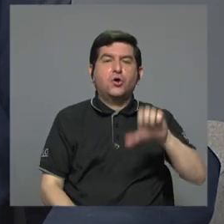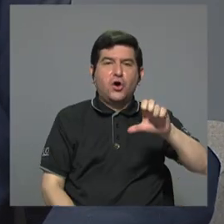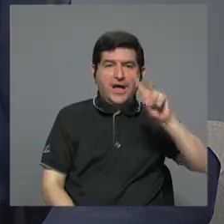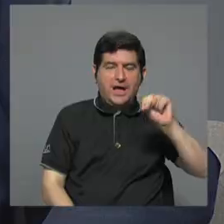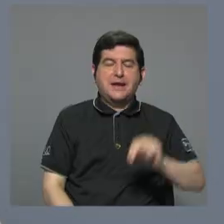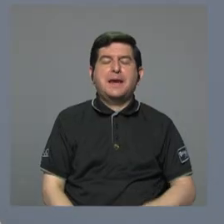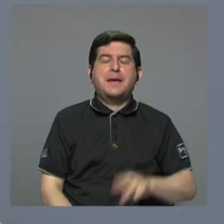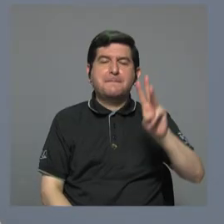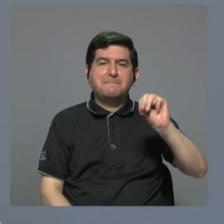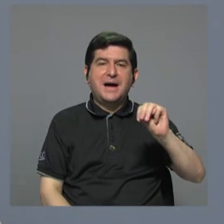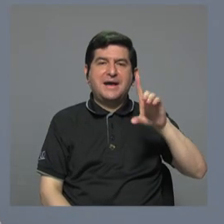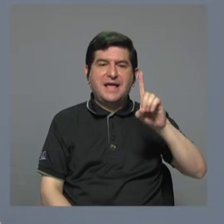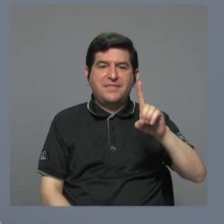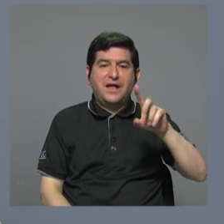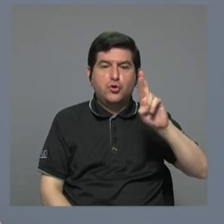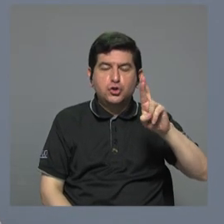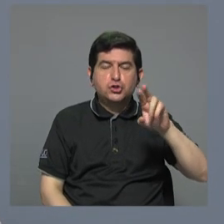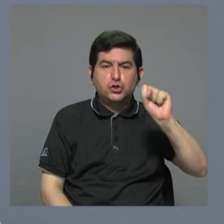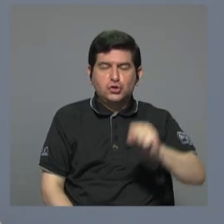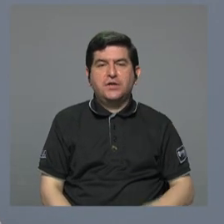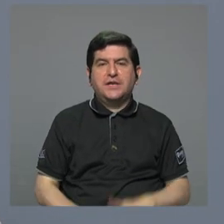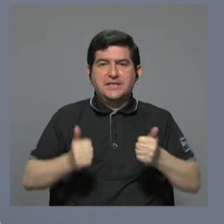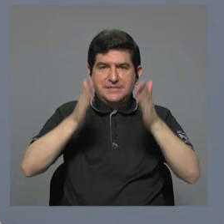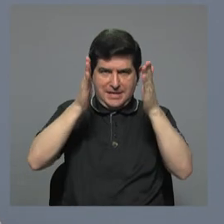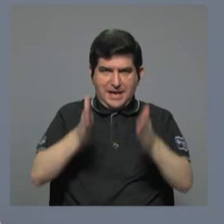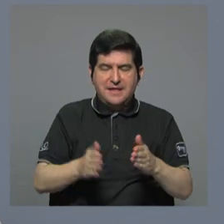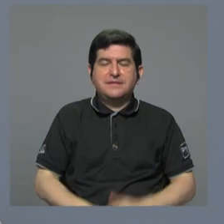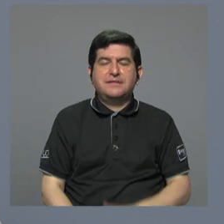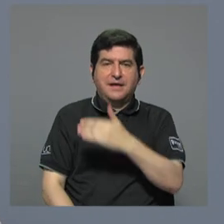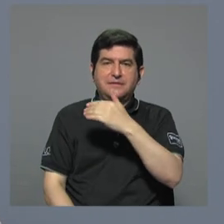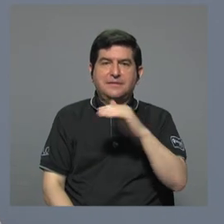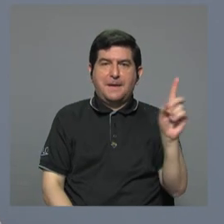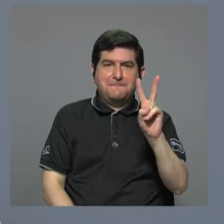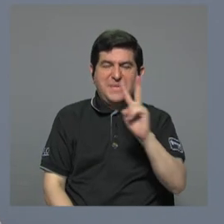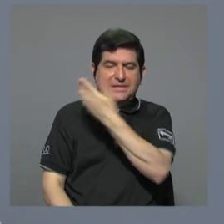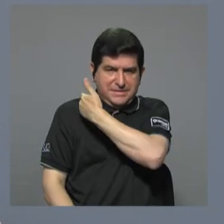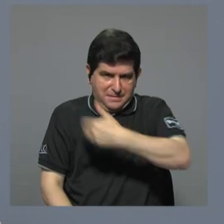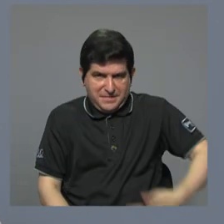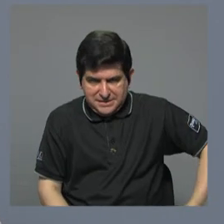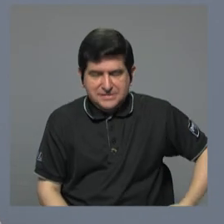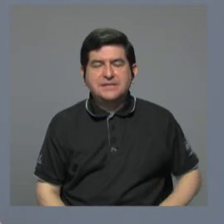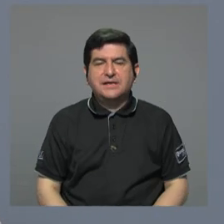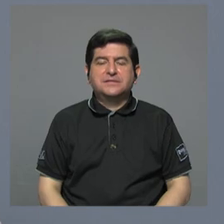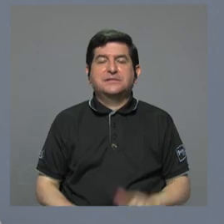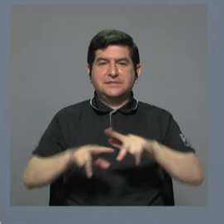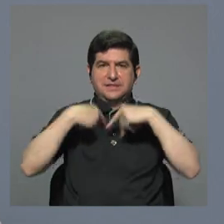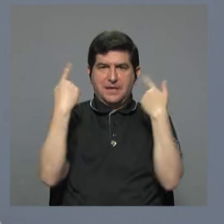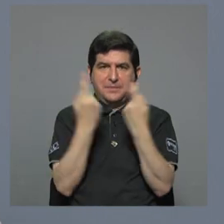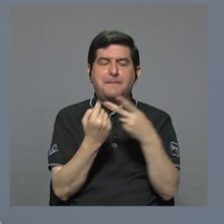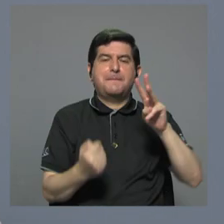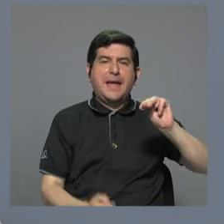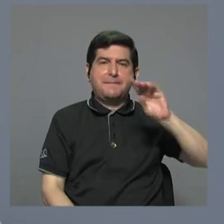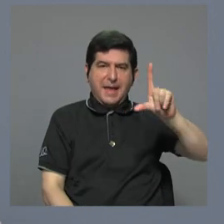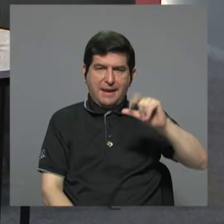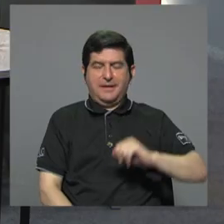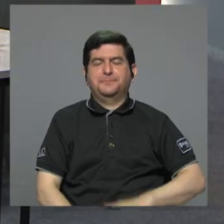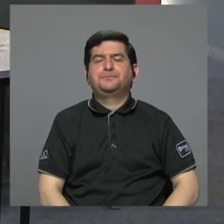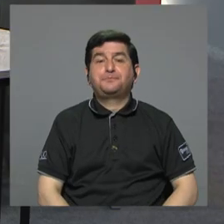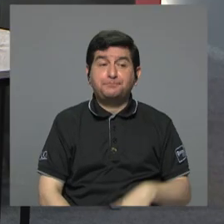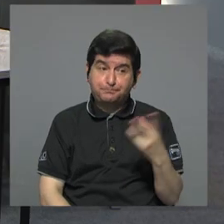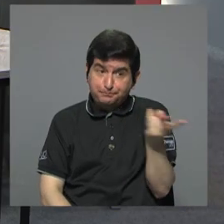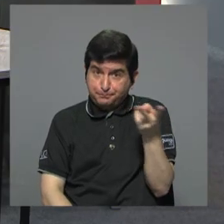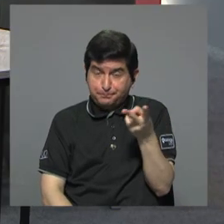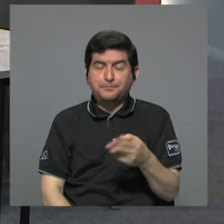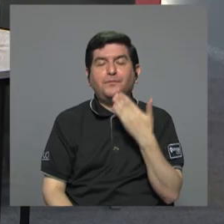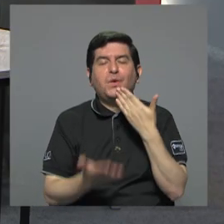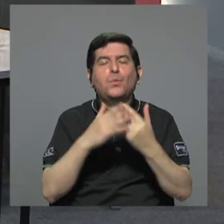doña María del Rocío Solís, ella es aspirante, candidata a la vicepresidencia por el Partido Movimiento Libertario. A ambos,